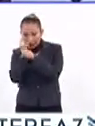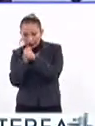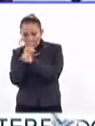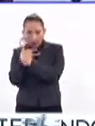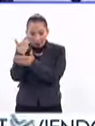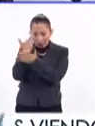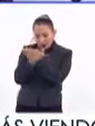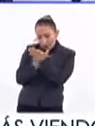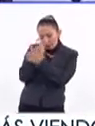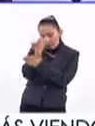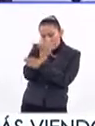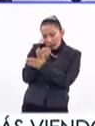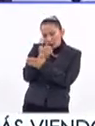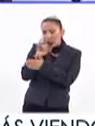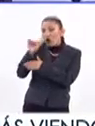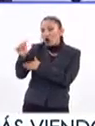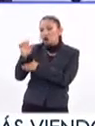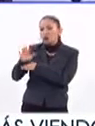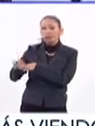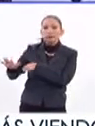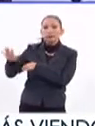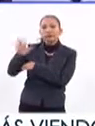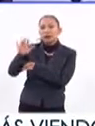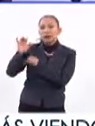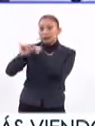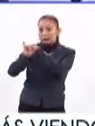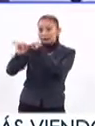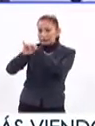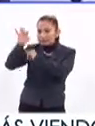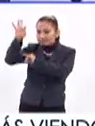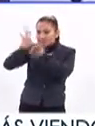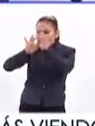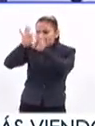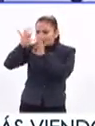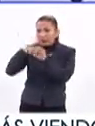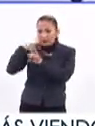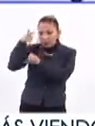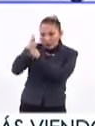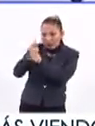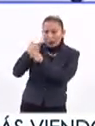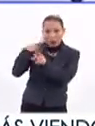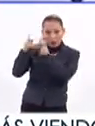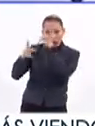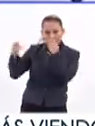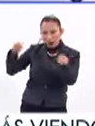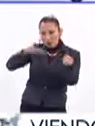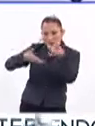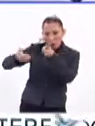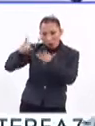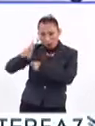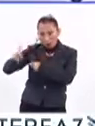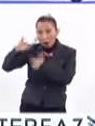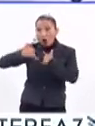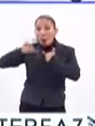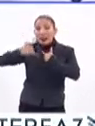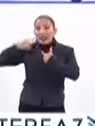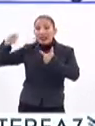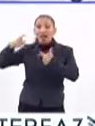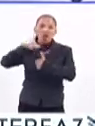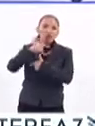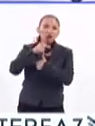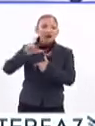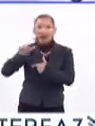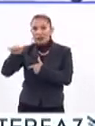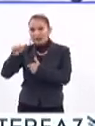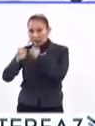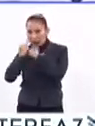gabinete y el tercero con un panel digital en donde se observaron conversaciones públicas de jóvenes entre 12